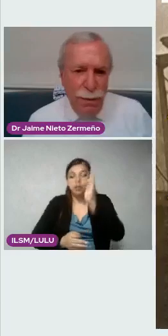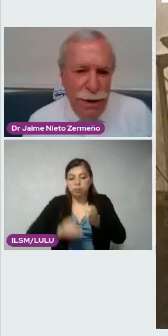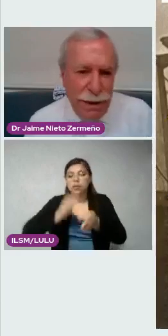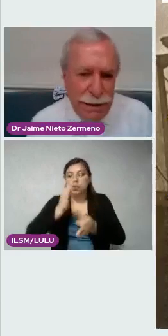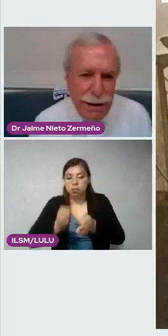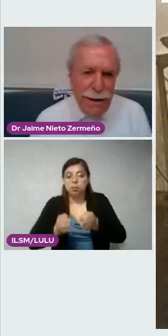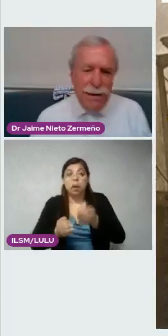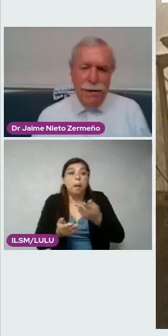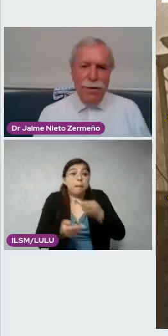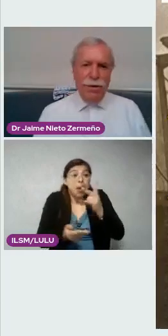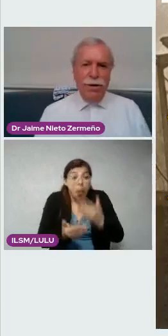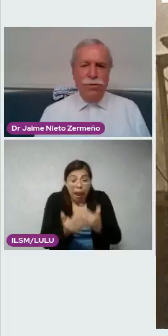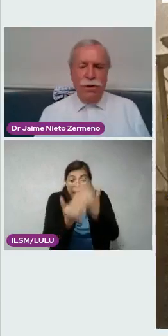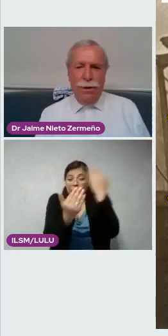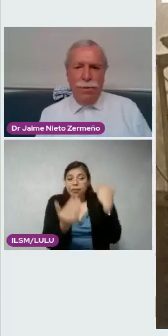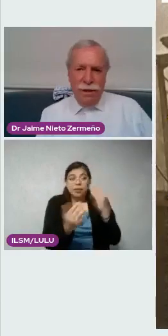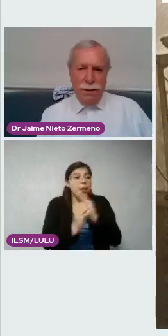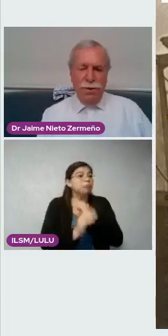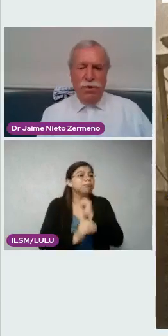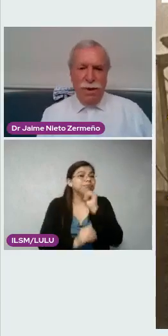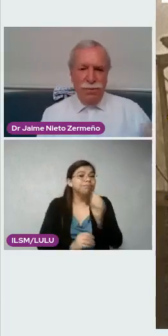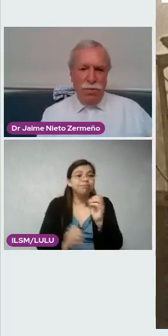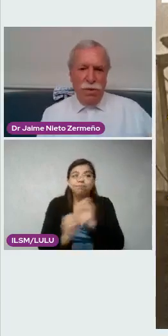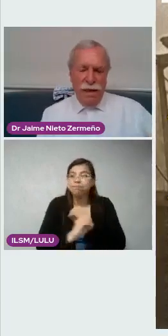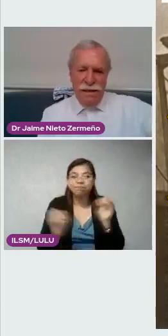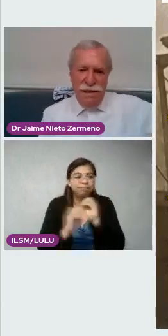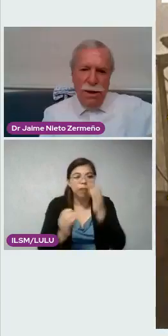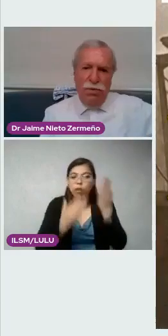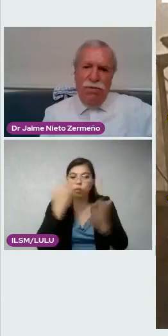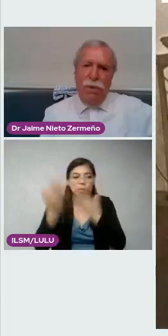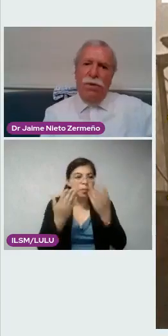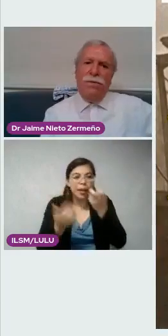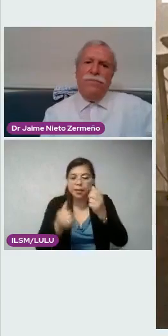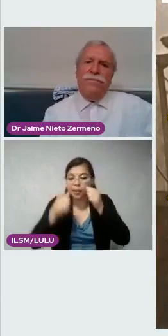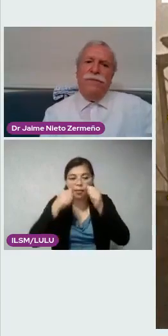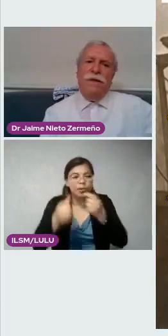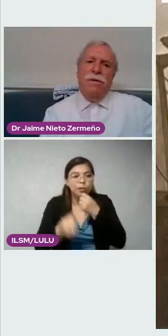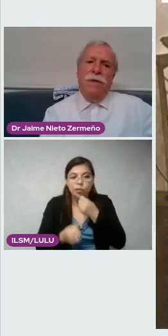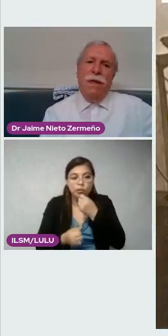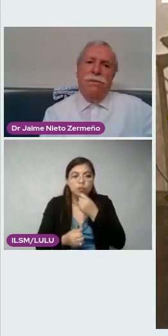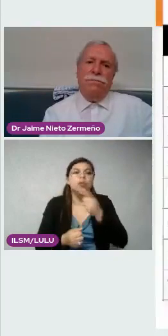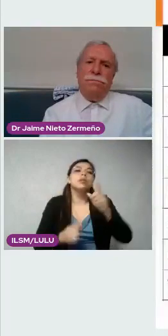se estudiaba pediatría, porque resulta aparentemente un absurdo. La que sigue, por favor.